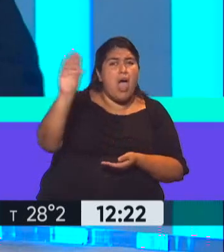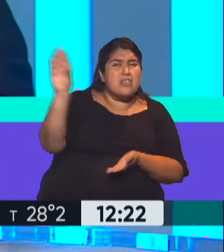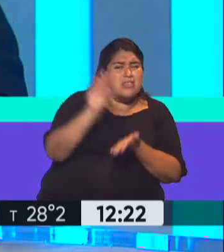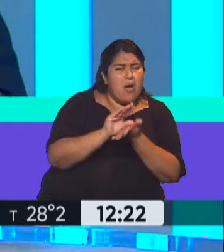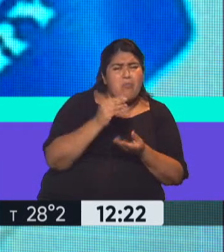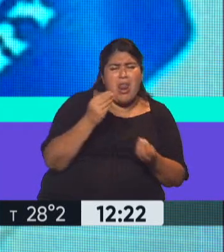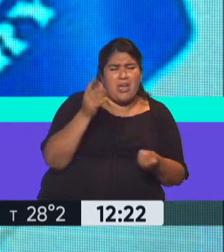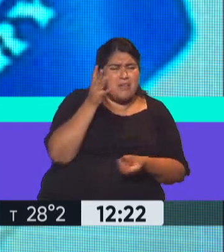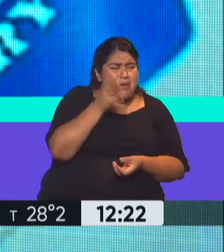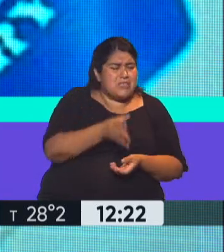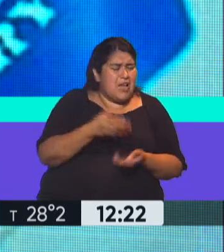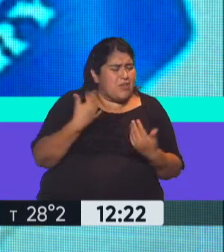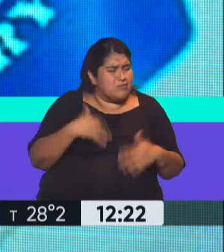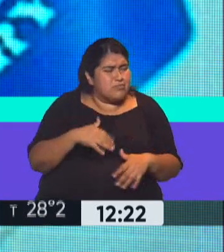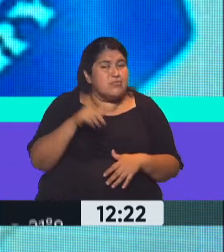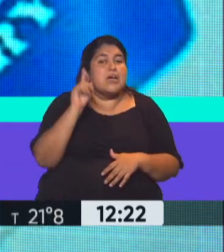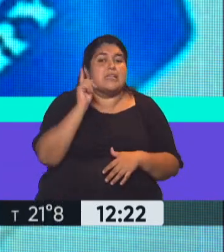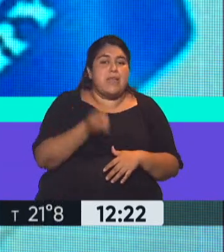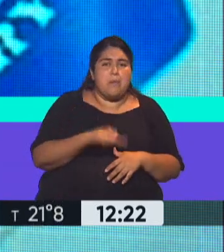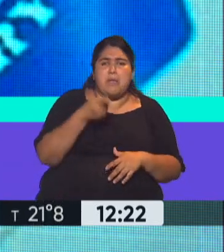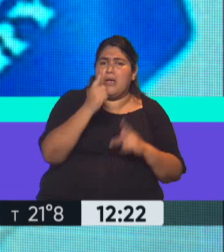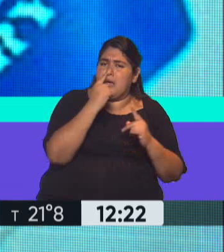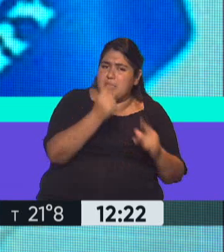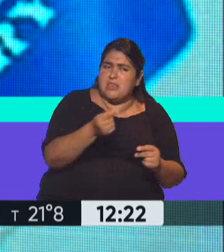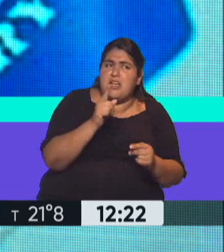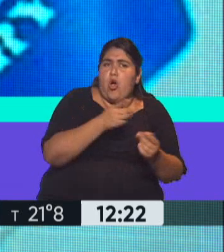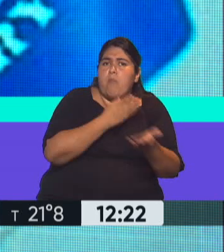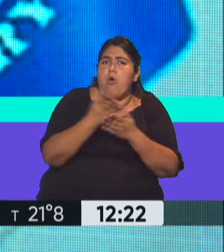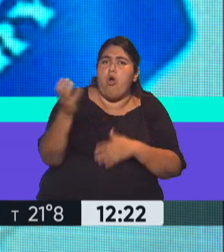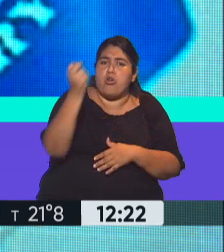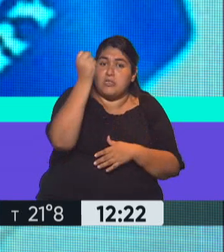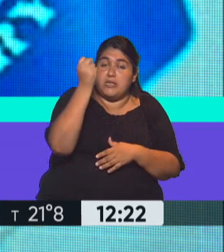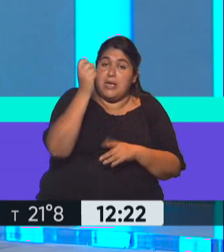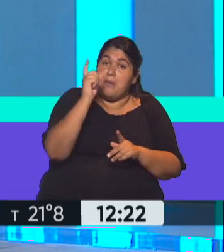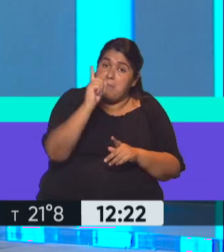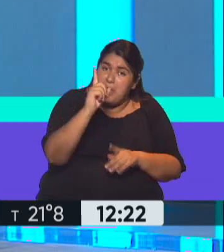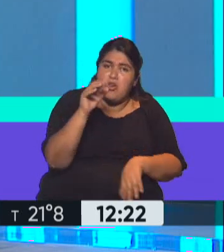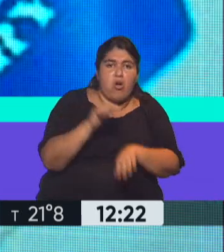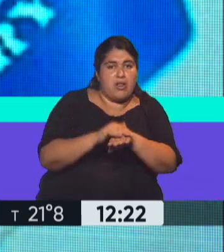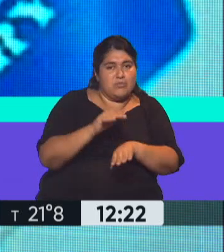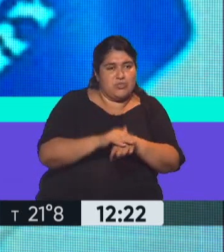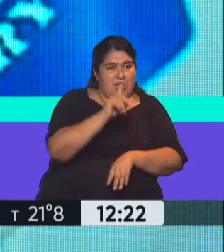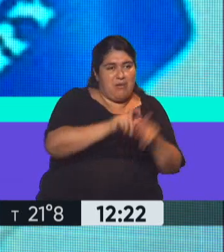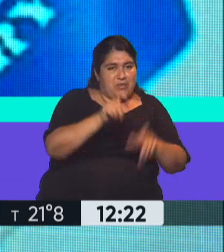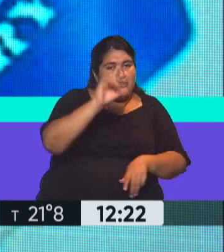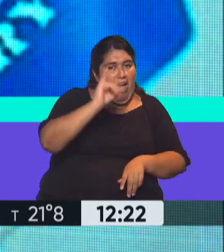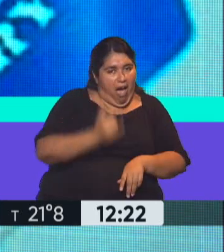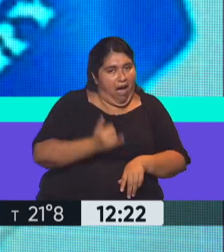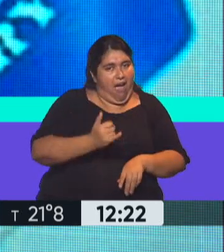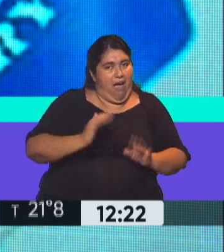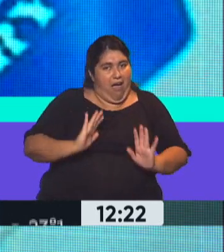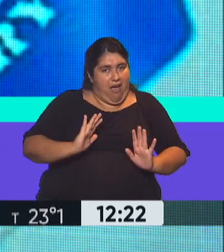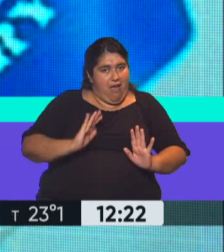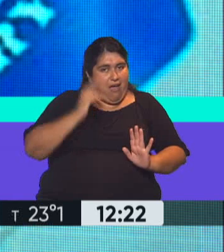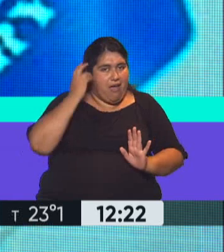vos ahora estás diciendo. También se cuestiona la manera en que se concedió. Ahora también hay responsables de este endeudamiento y de esta